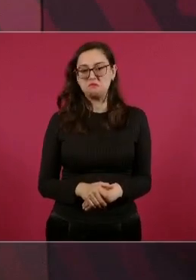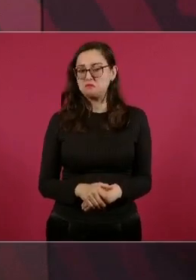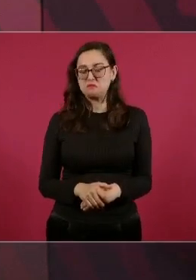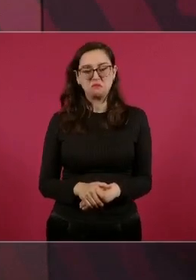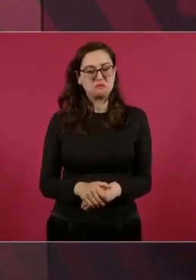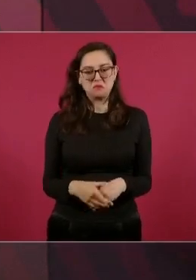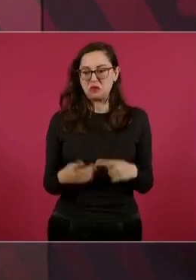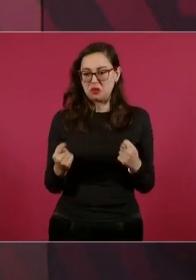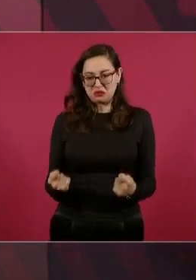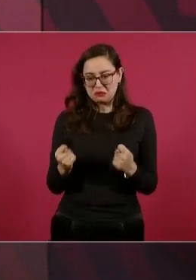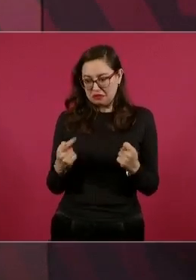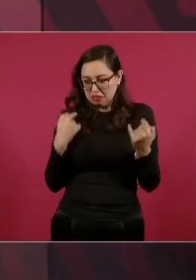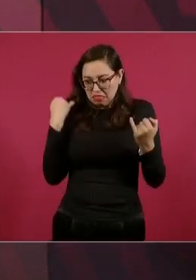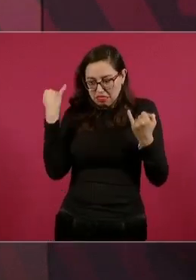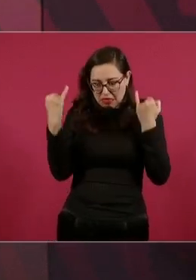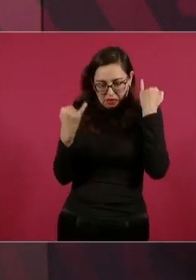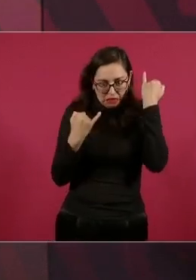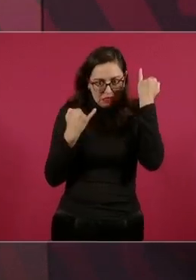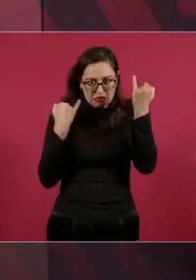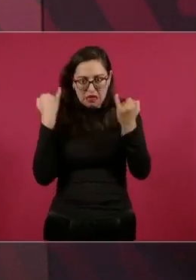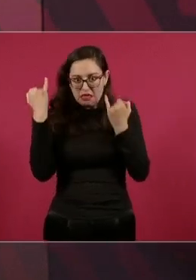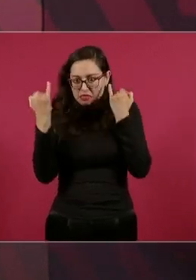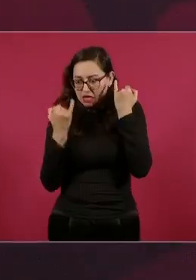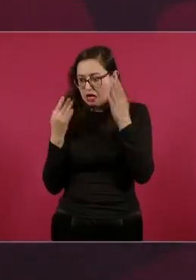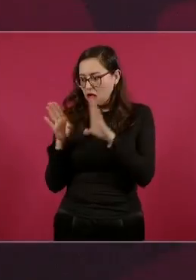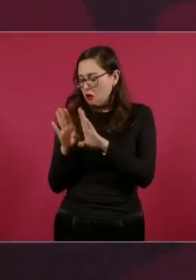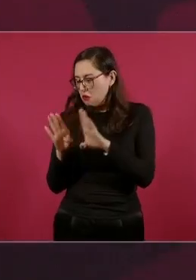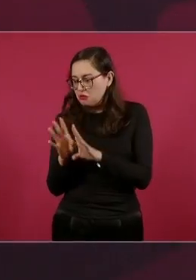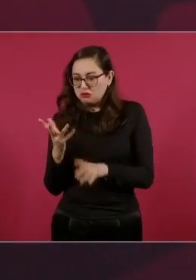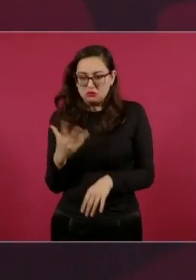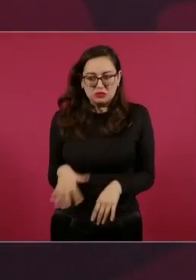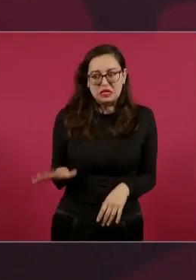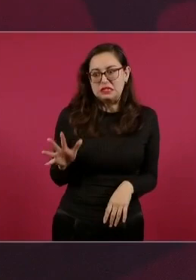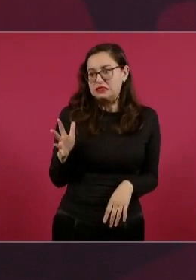las podridas,